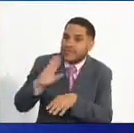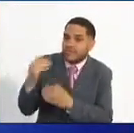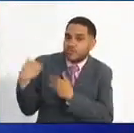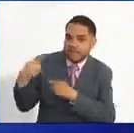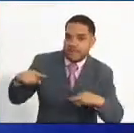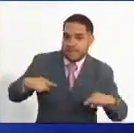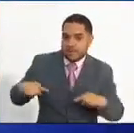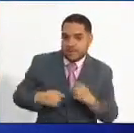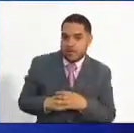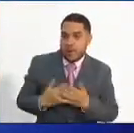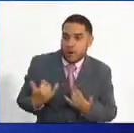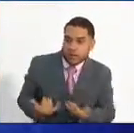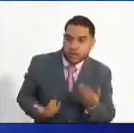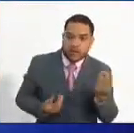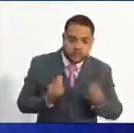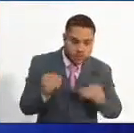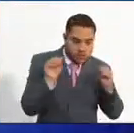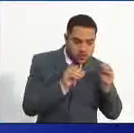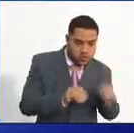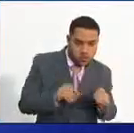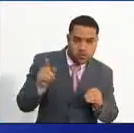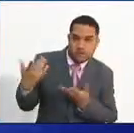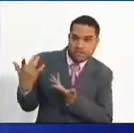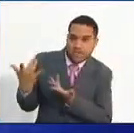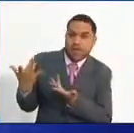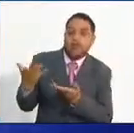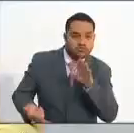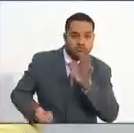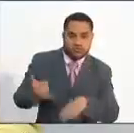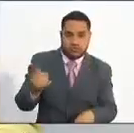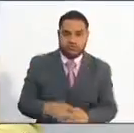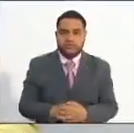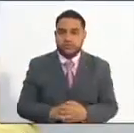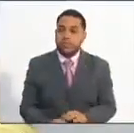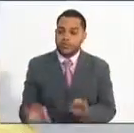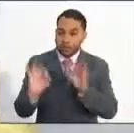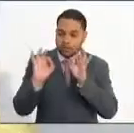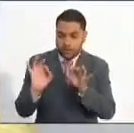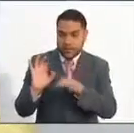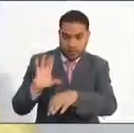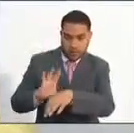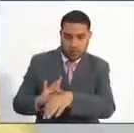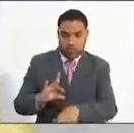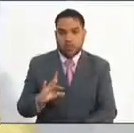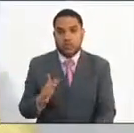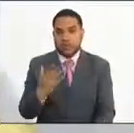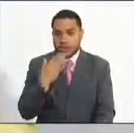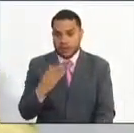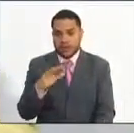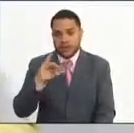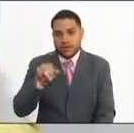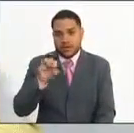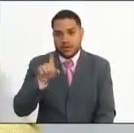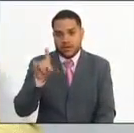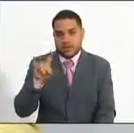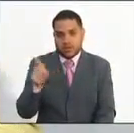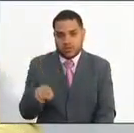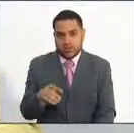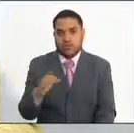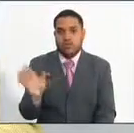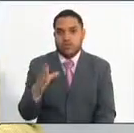encontramos desarrollando y nos encontramos finalizando. Muy bien doctor Leslie Jesús Castañeda, Valencia.